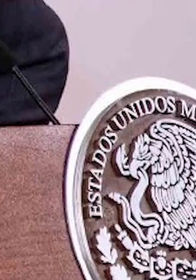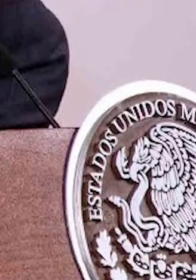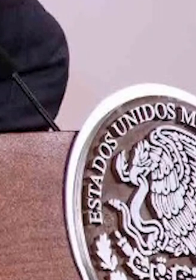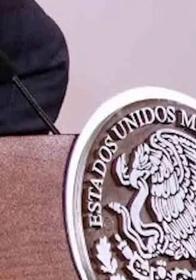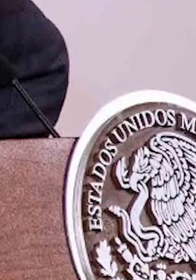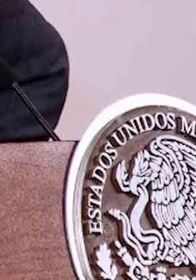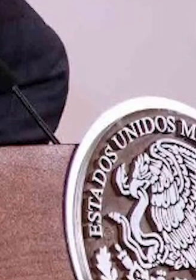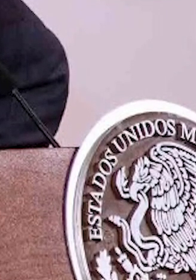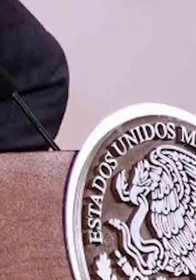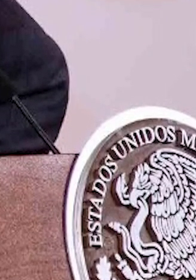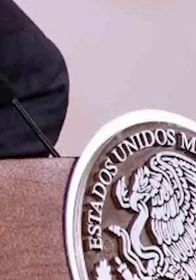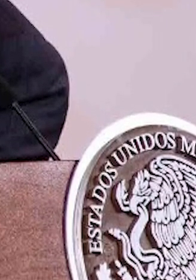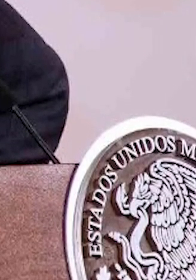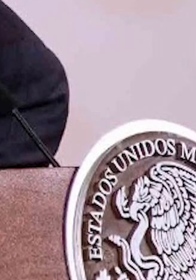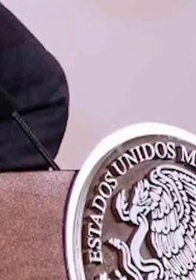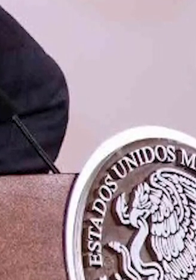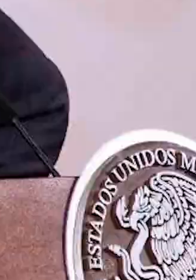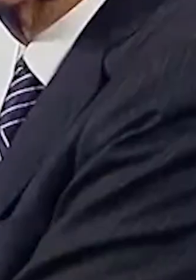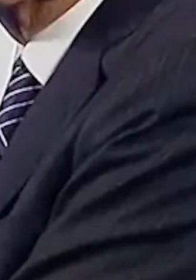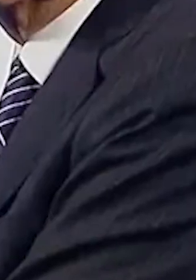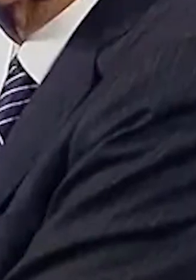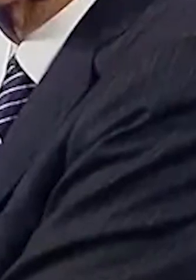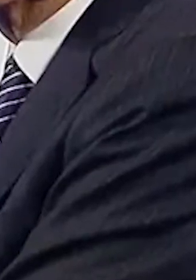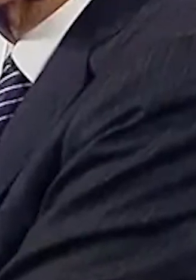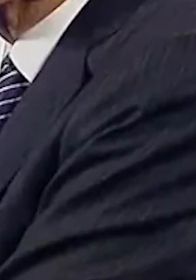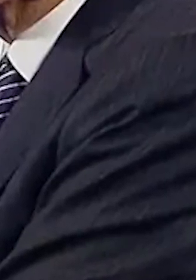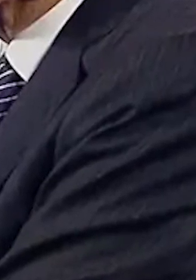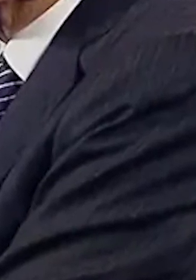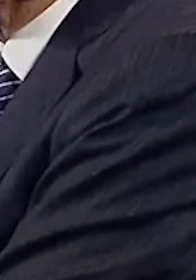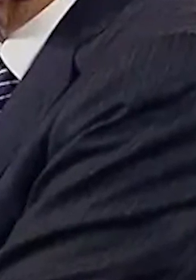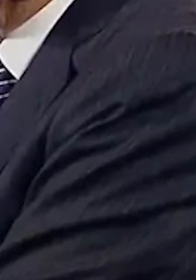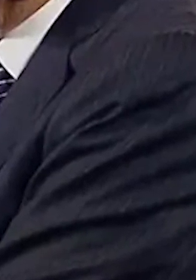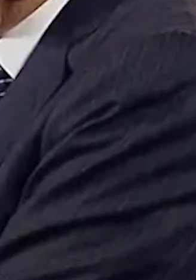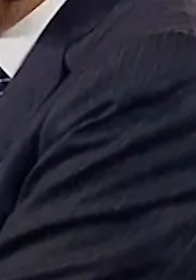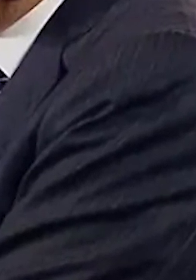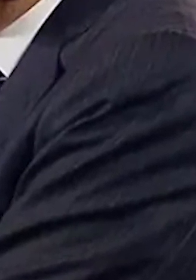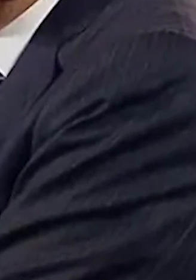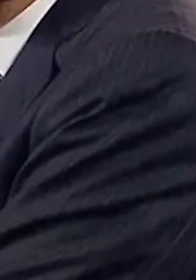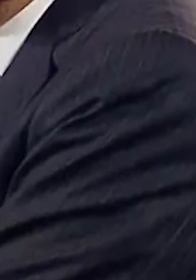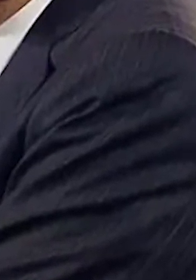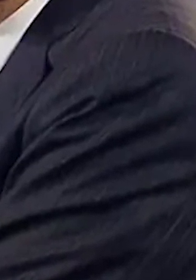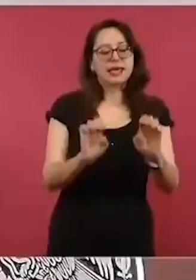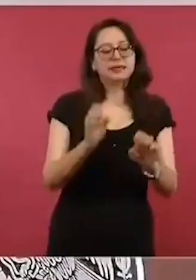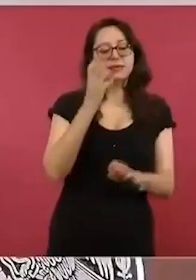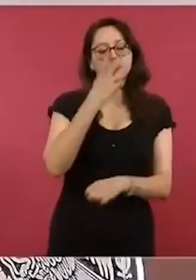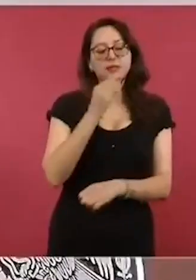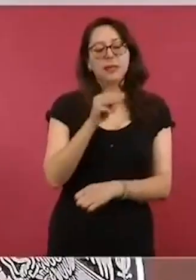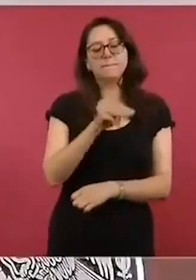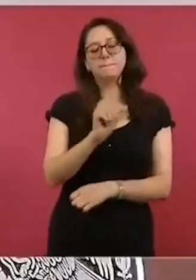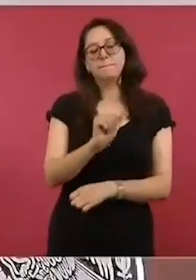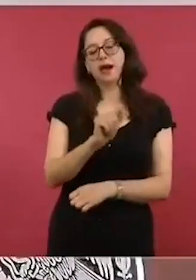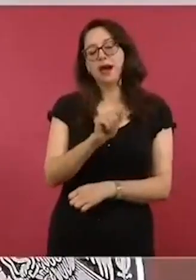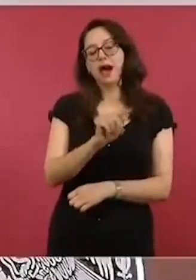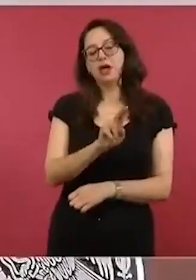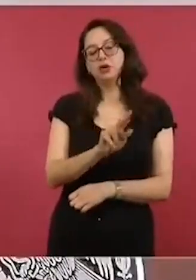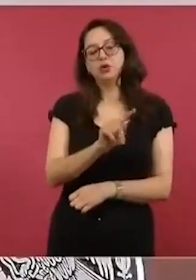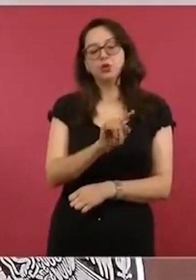el Tribunal Electoral del Poder Judicial de la Federación haya decidido no prohibir su más reciente libro Gracias. Pues